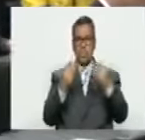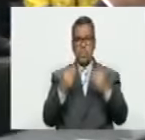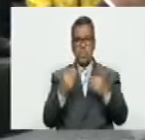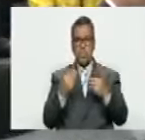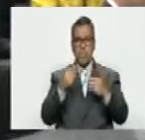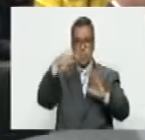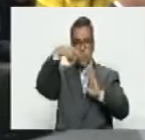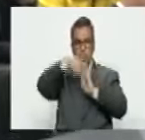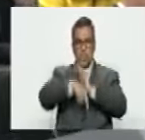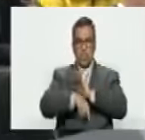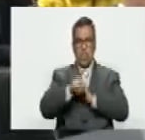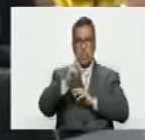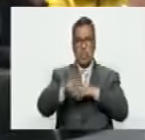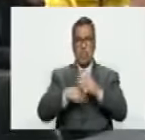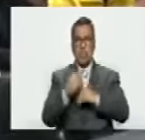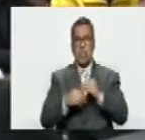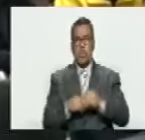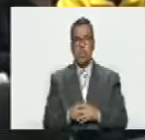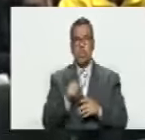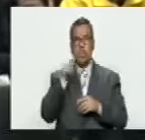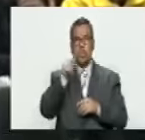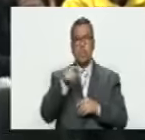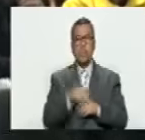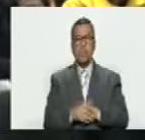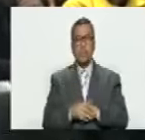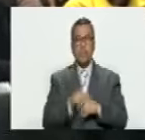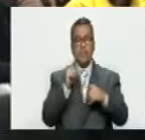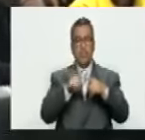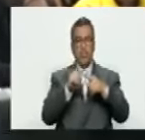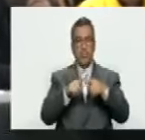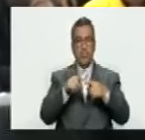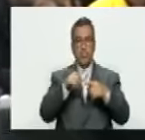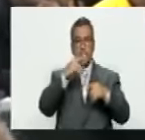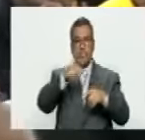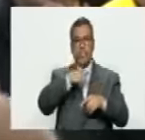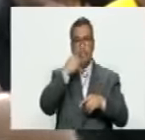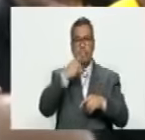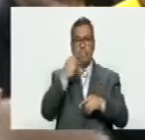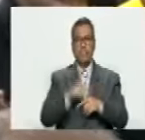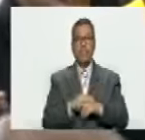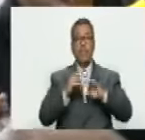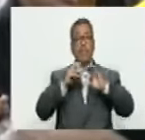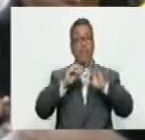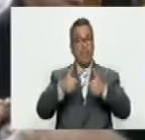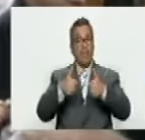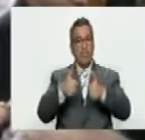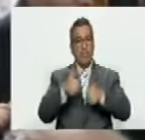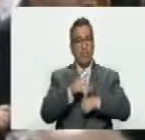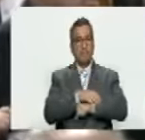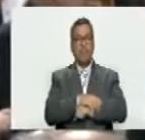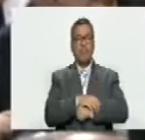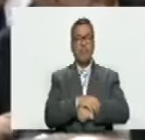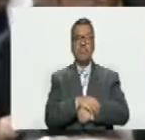profundidad. Y esa posición política comienza por una